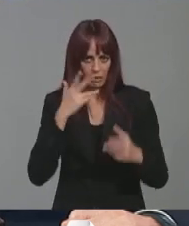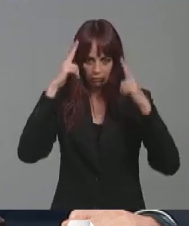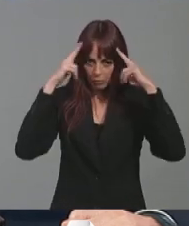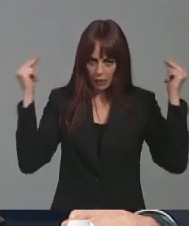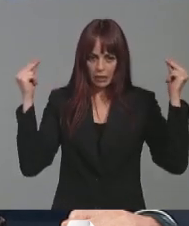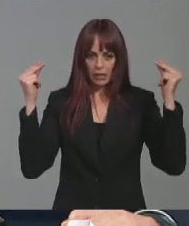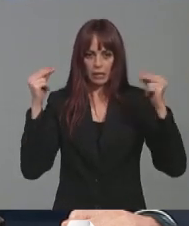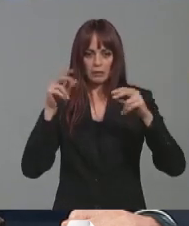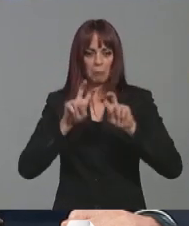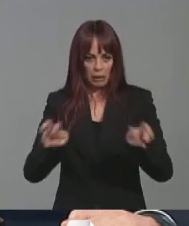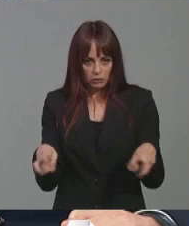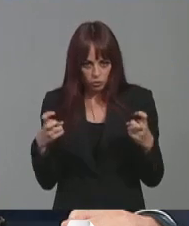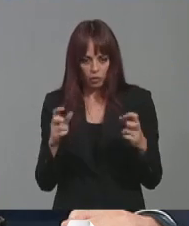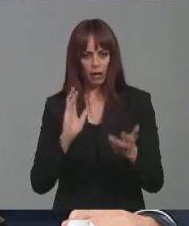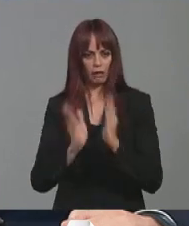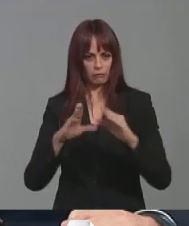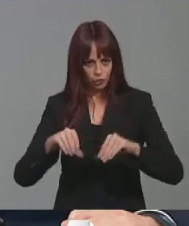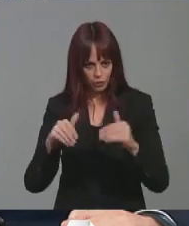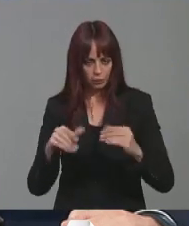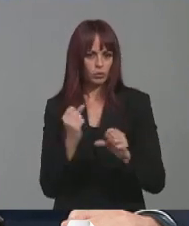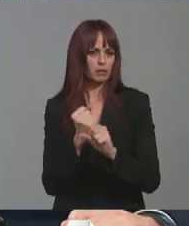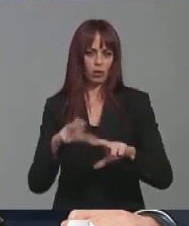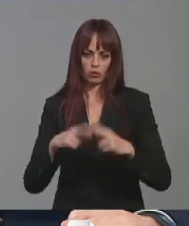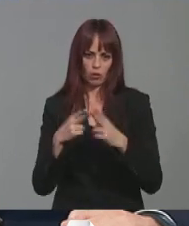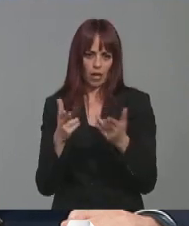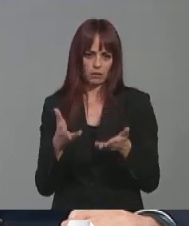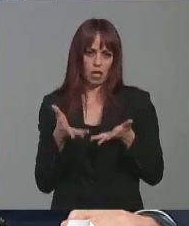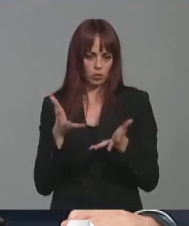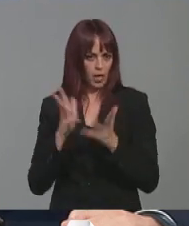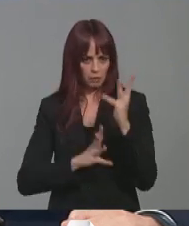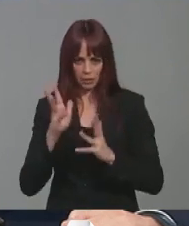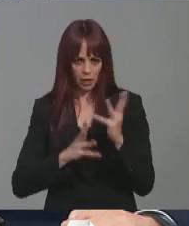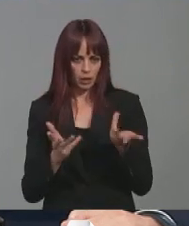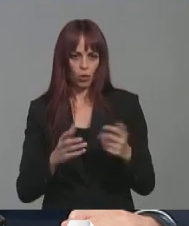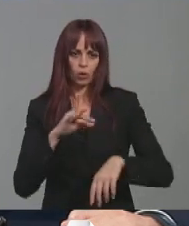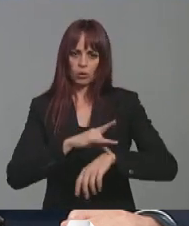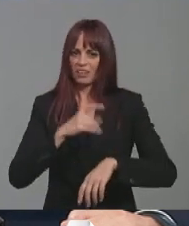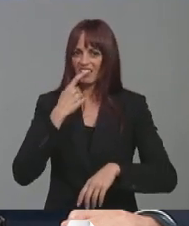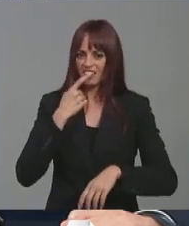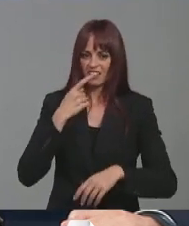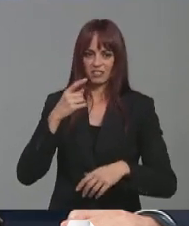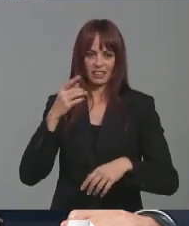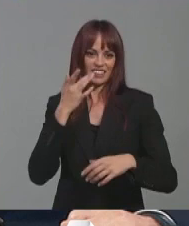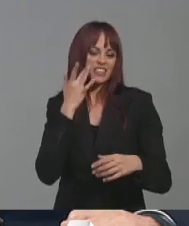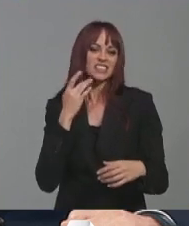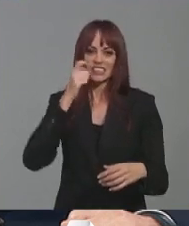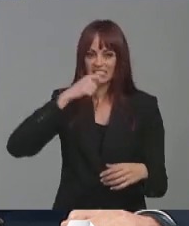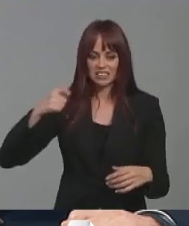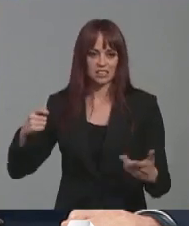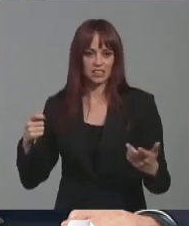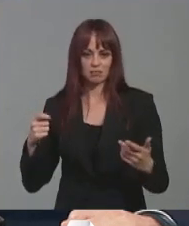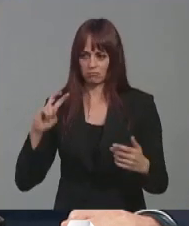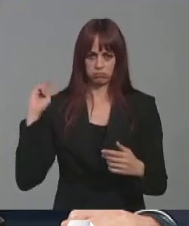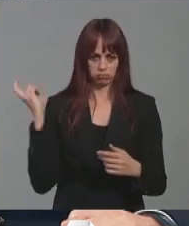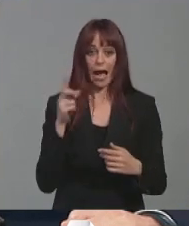de matronas, de fisioterapeutas, de trabajadores sociales, de auxiliares administrativos, de odontólogos, de higienistas, todos ellos a lo largo del